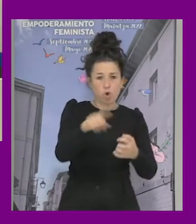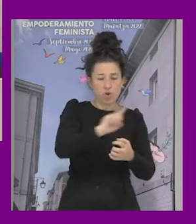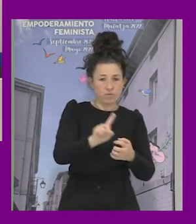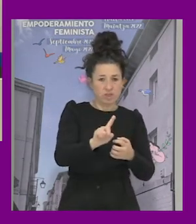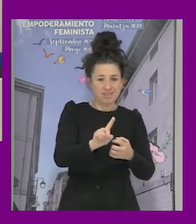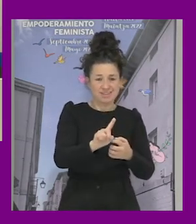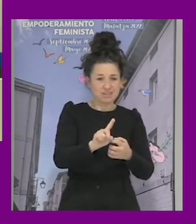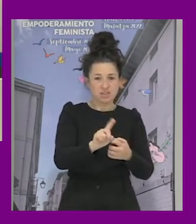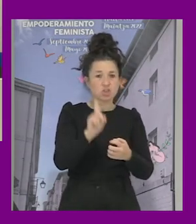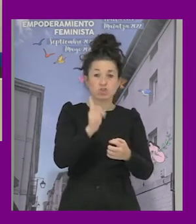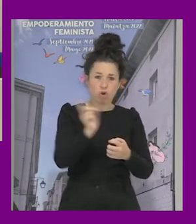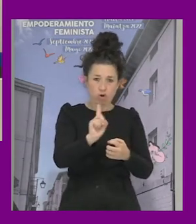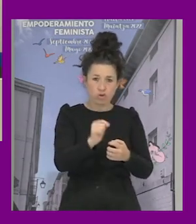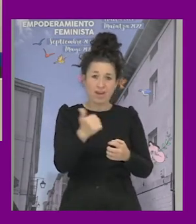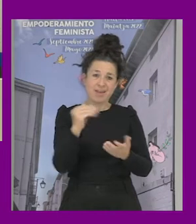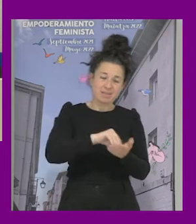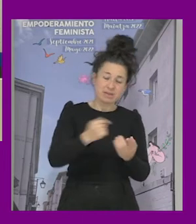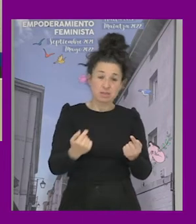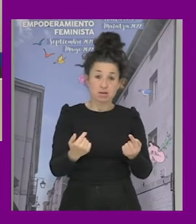contraproducentes mayoritariamente